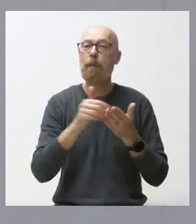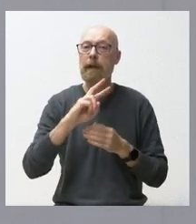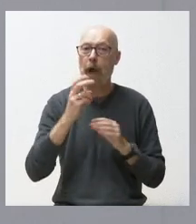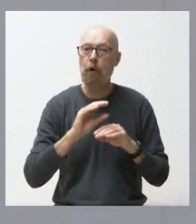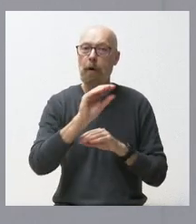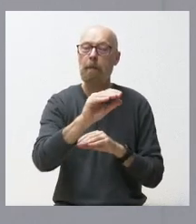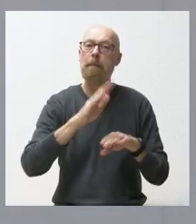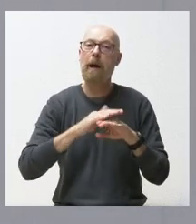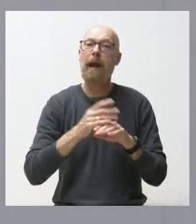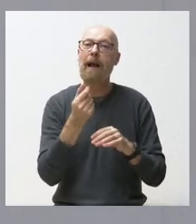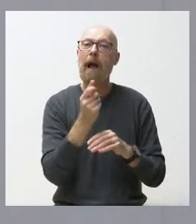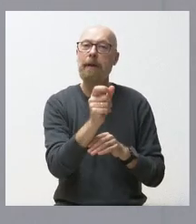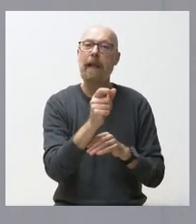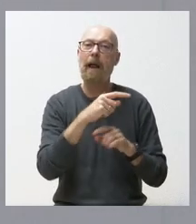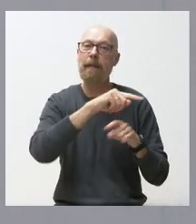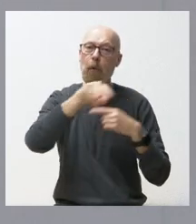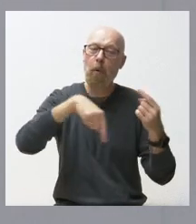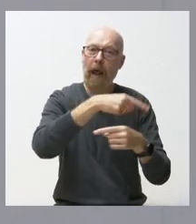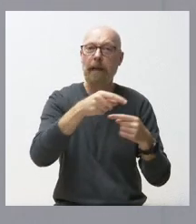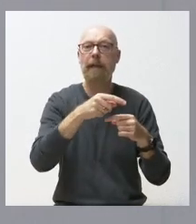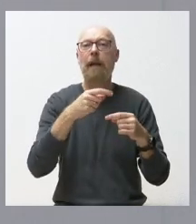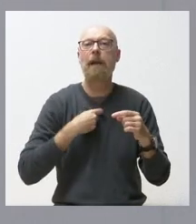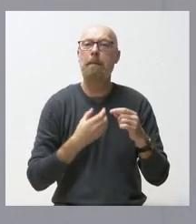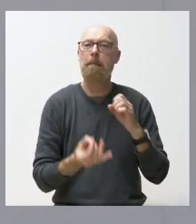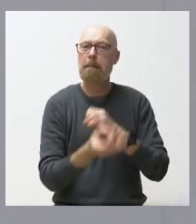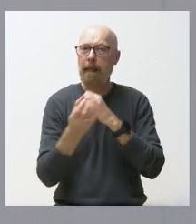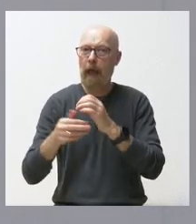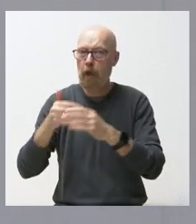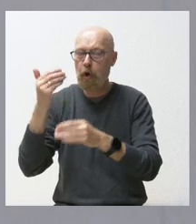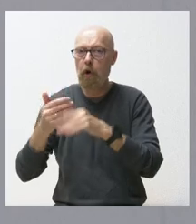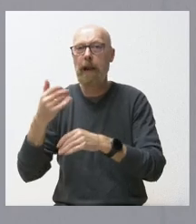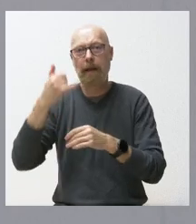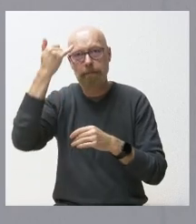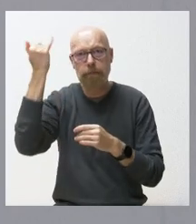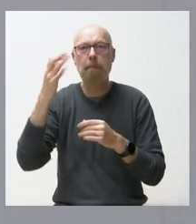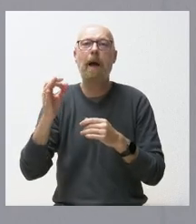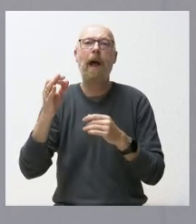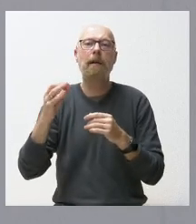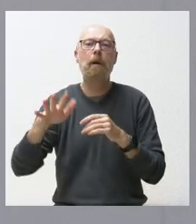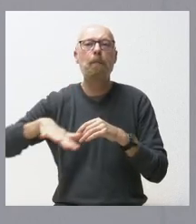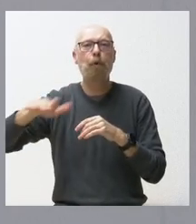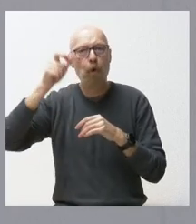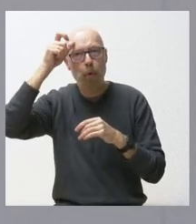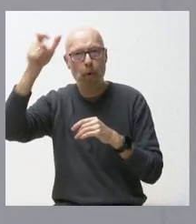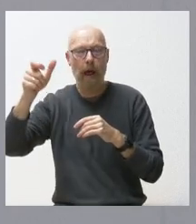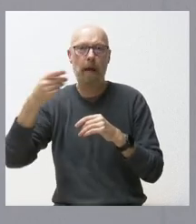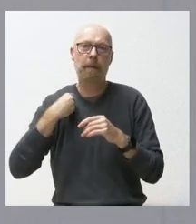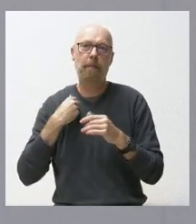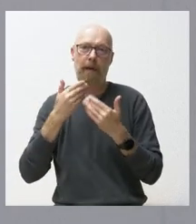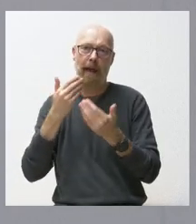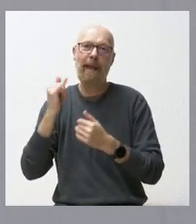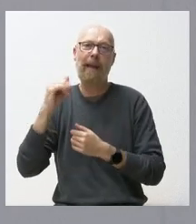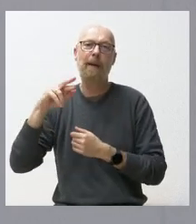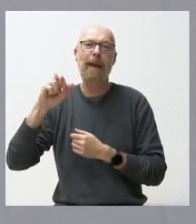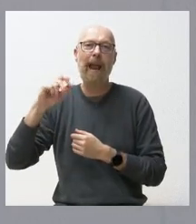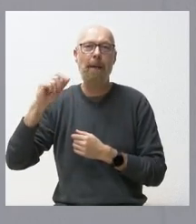emprendedores autónomos, pymes, mid-caps y favorecer la inversión en el mundo rural de Castilla y León. Es a través de Iberaval. La aportación de la Junta de Castilla son